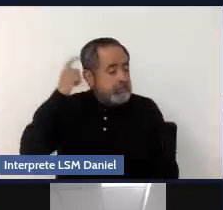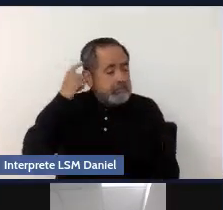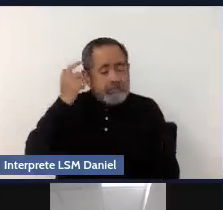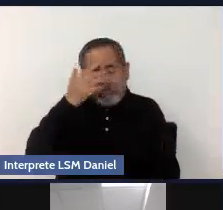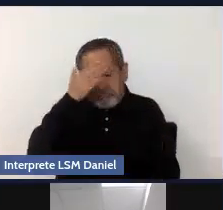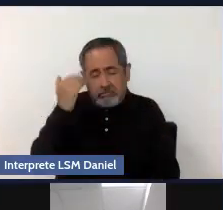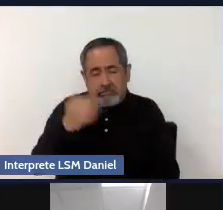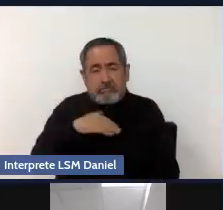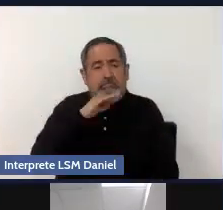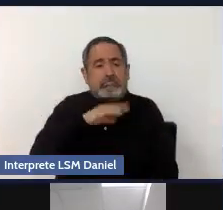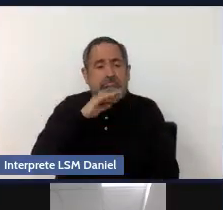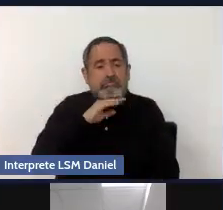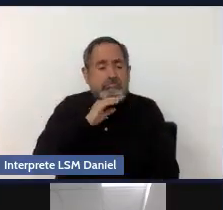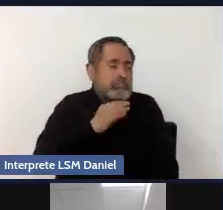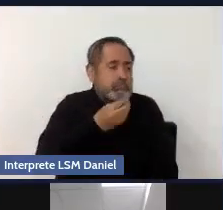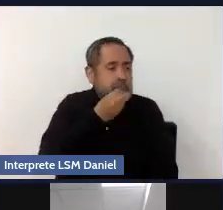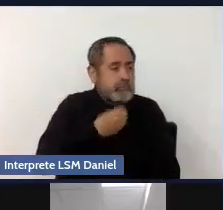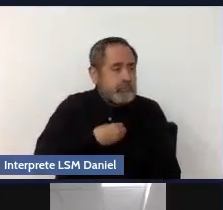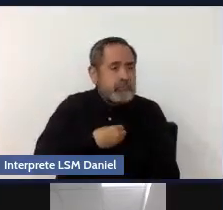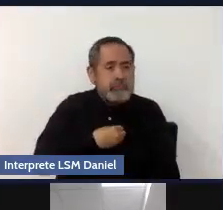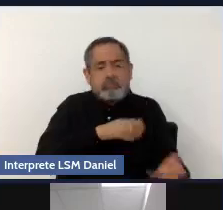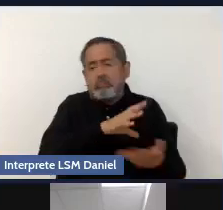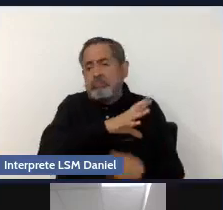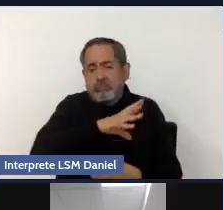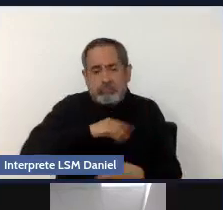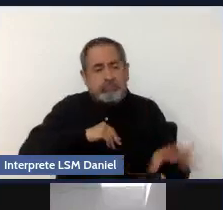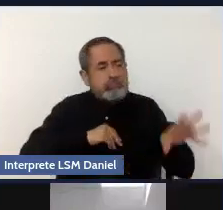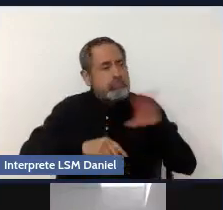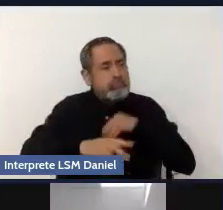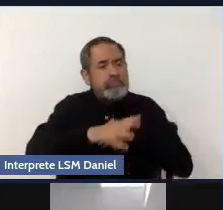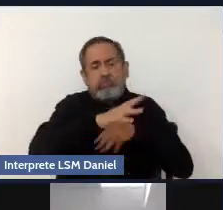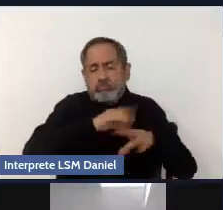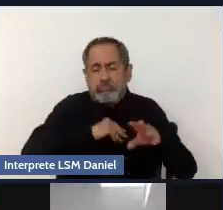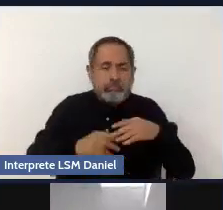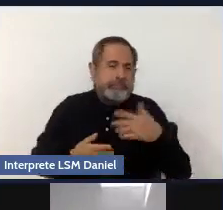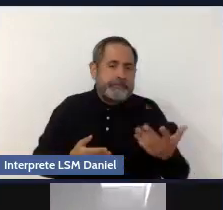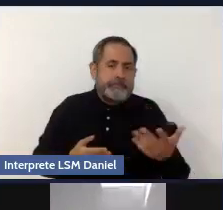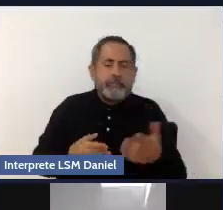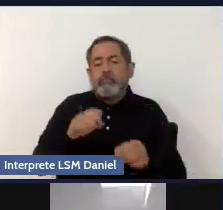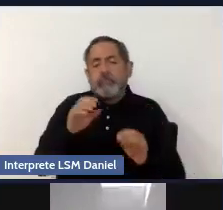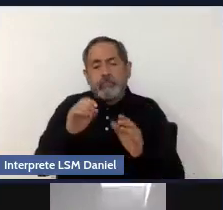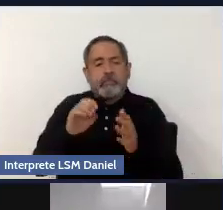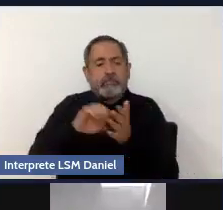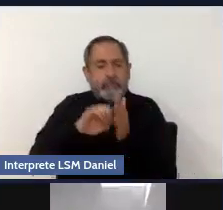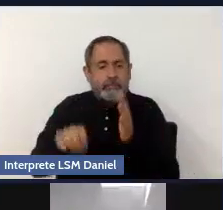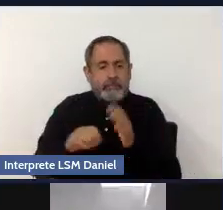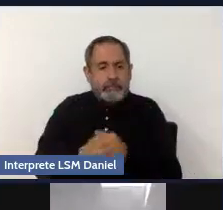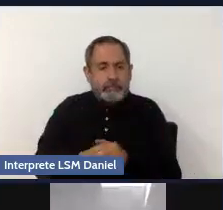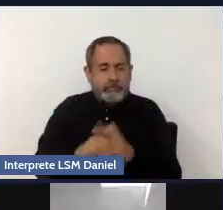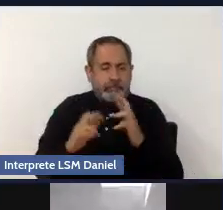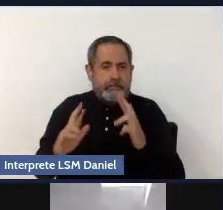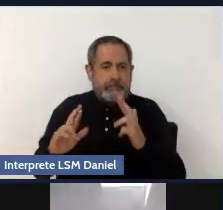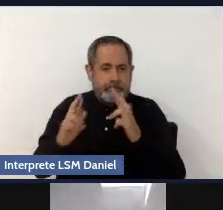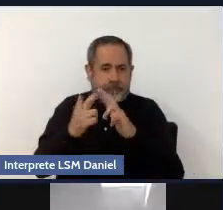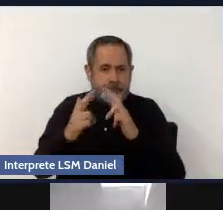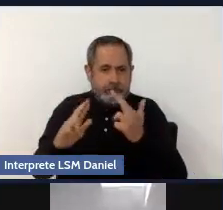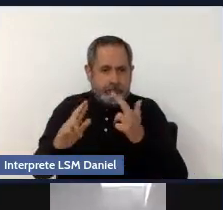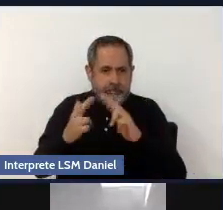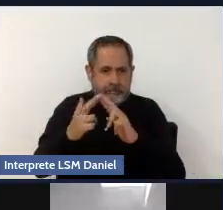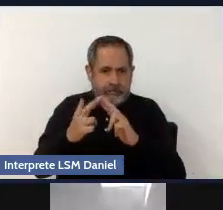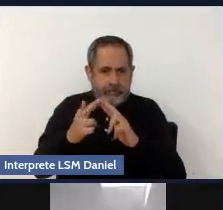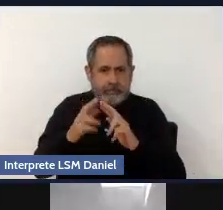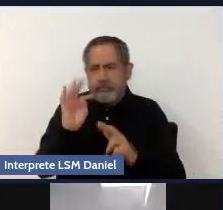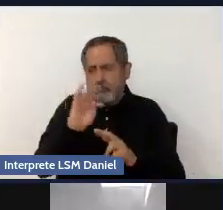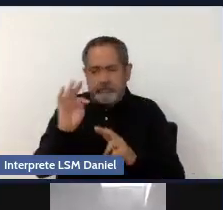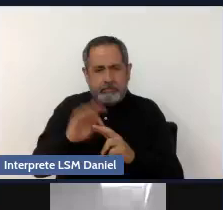todos esos mensajes. Así como otro ejemplo podría ser la religión, vamos, ¿no? Alguien que nace